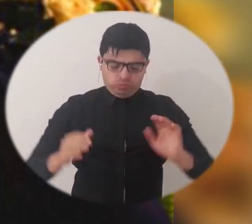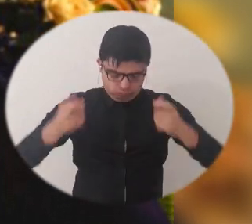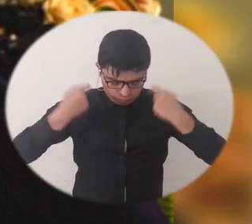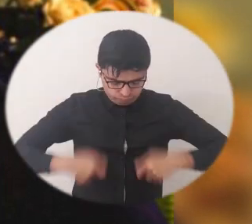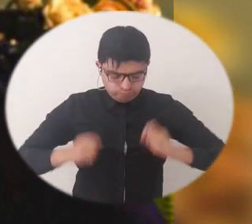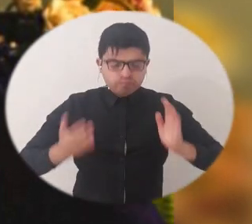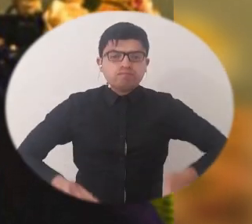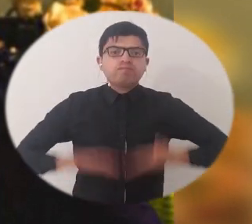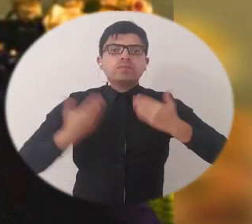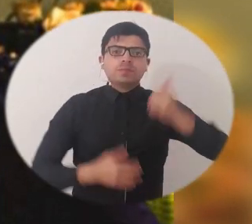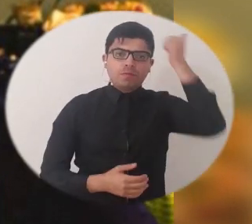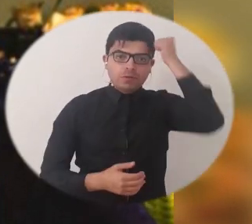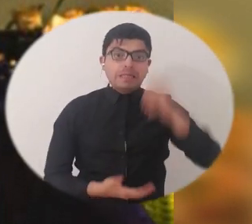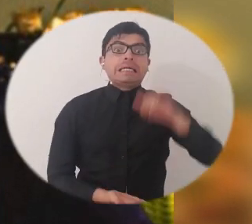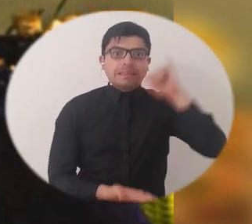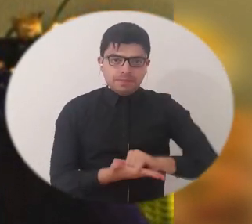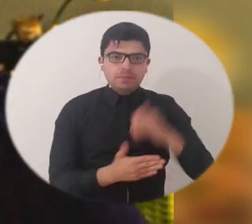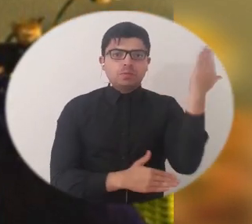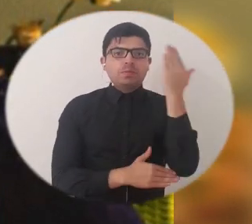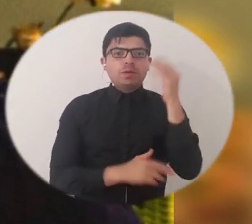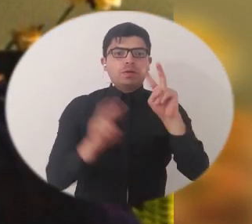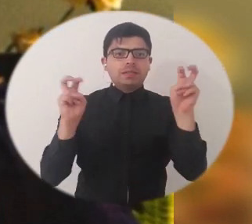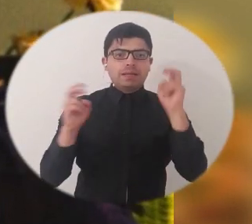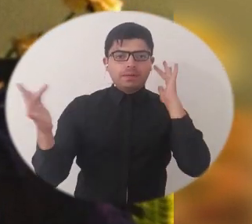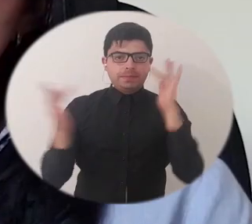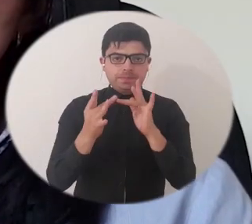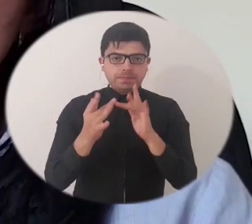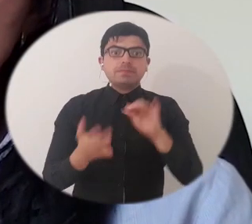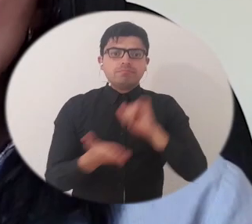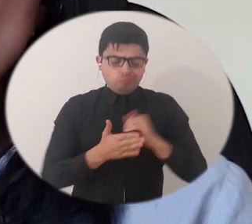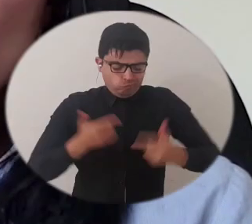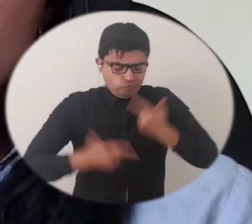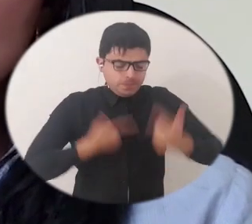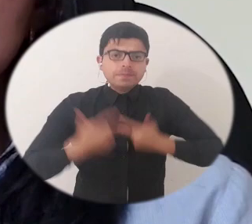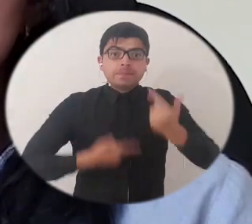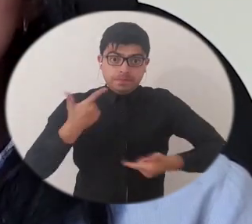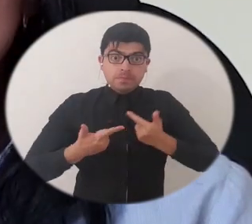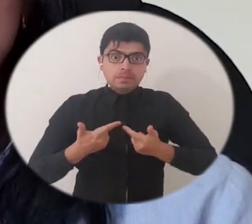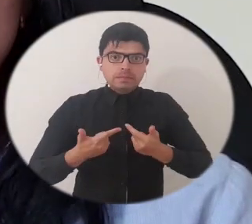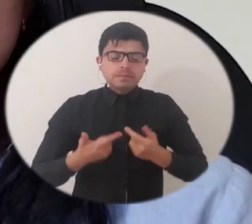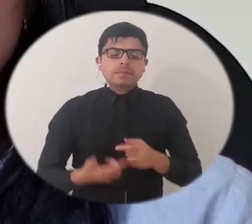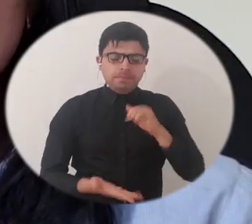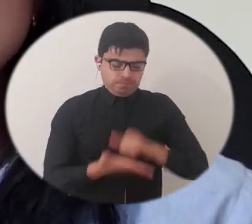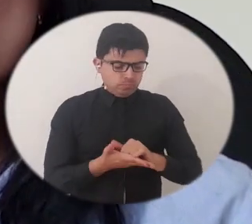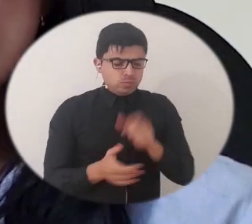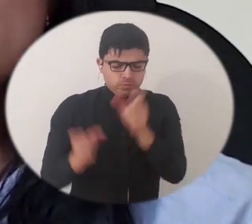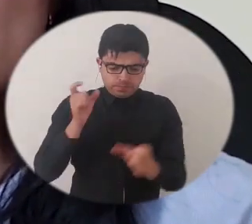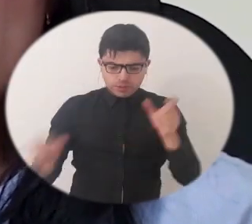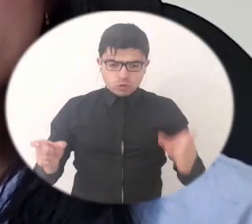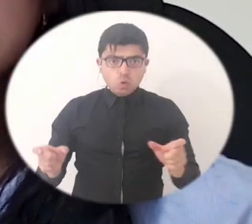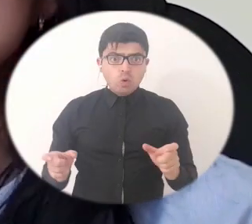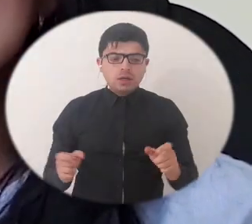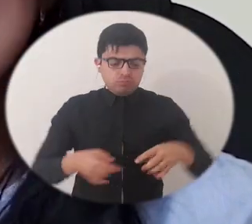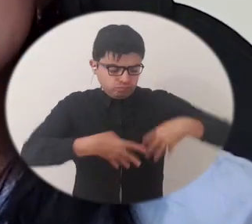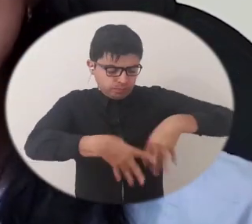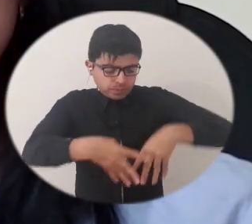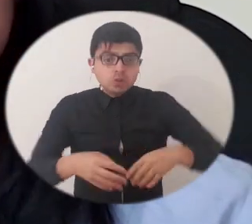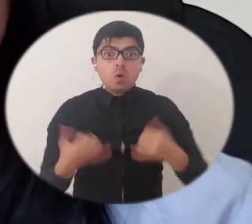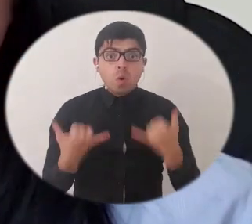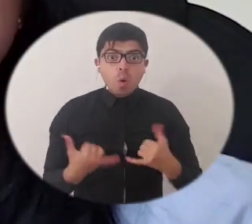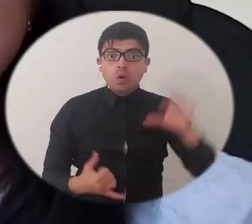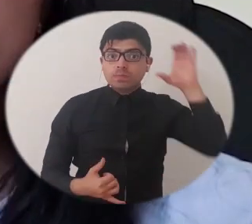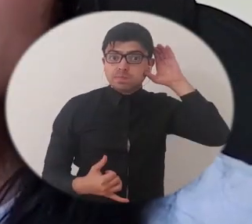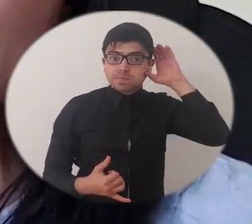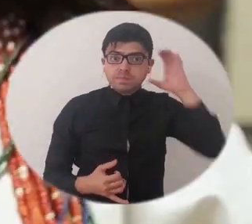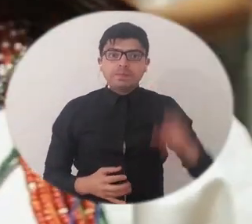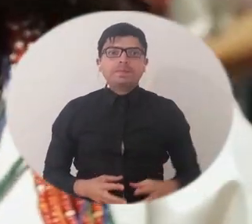labor del maestro. De eso se trata esta película, sobre la lucha que sostienen estos personajes, estos marchantes